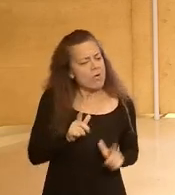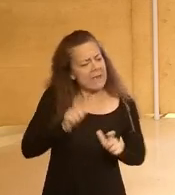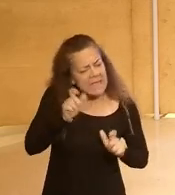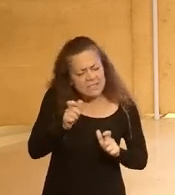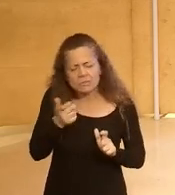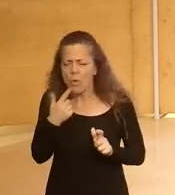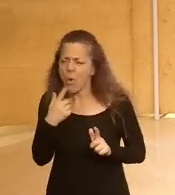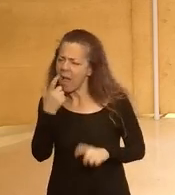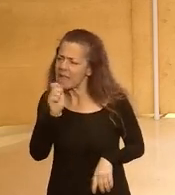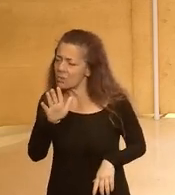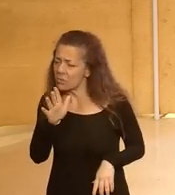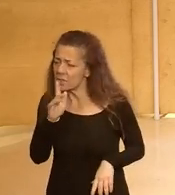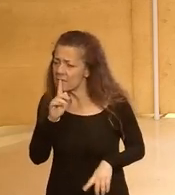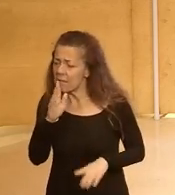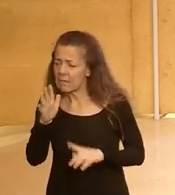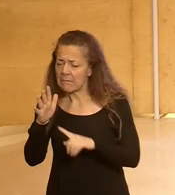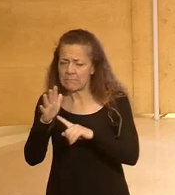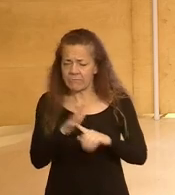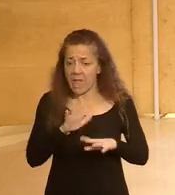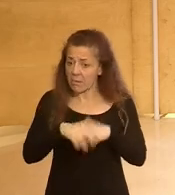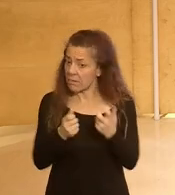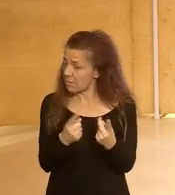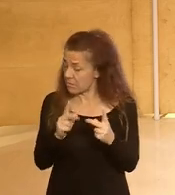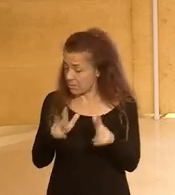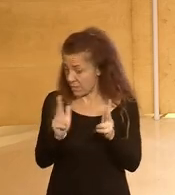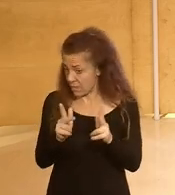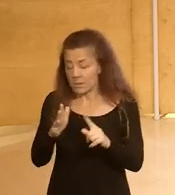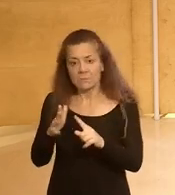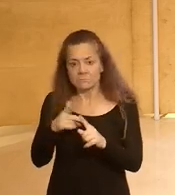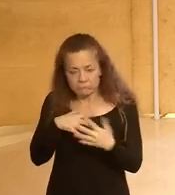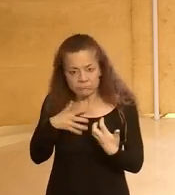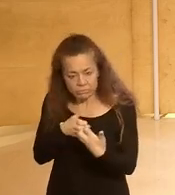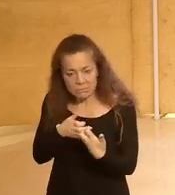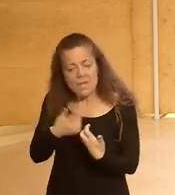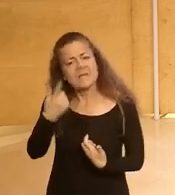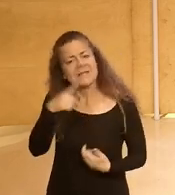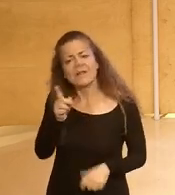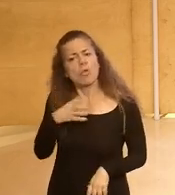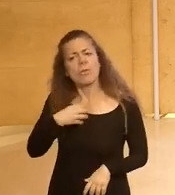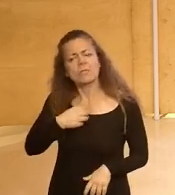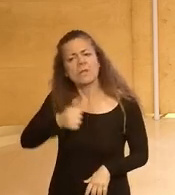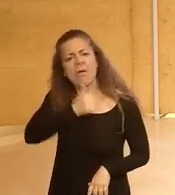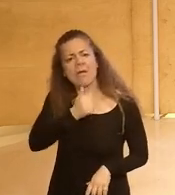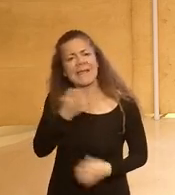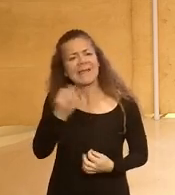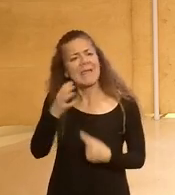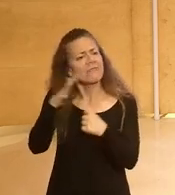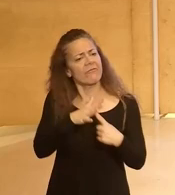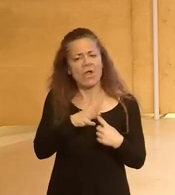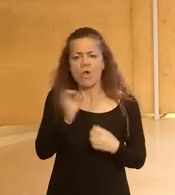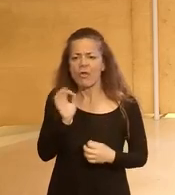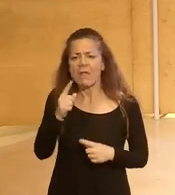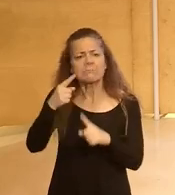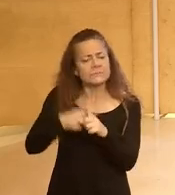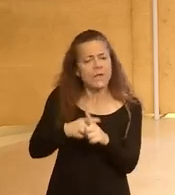actitudes que la degradan pues enfrentarnos a ellos ser conscientes de que no podemos tolerar según que degradación porque